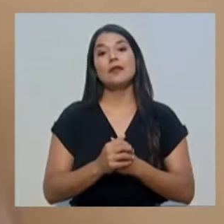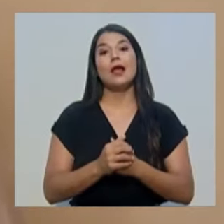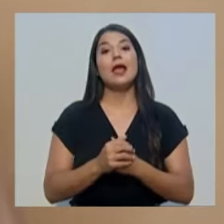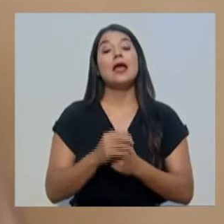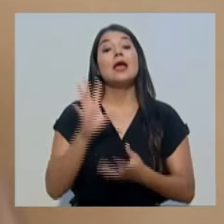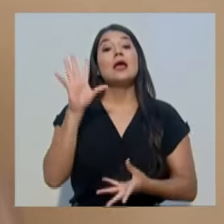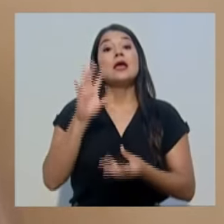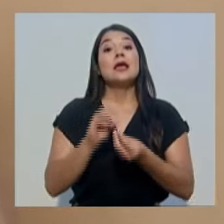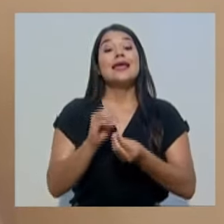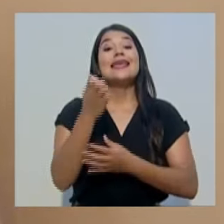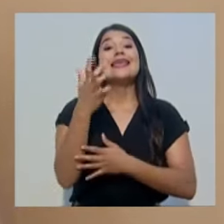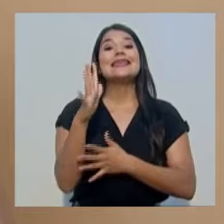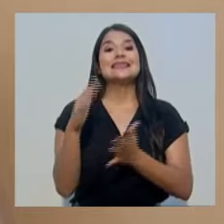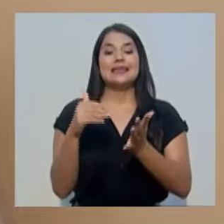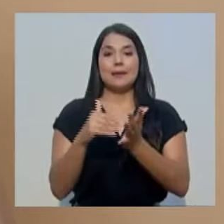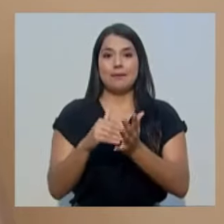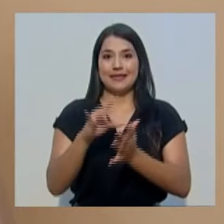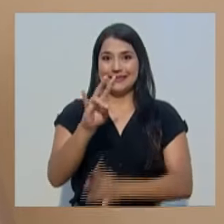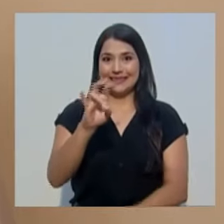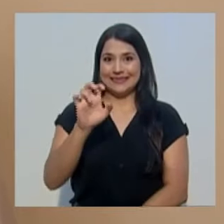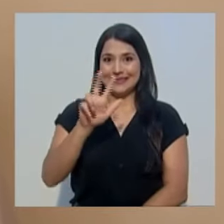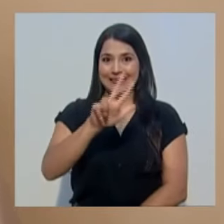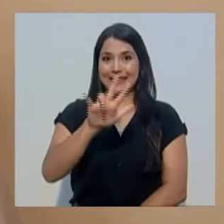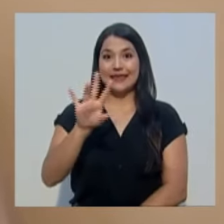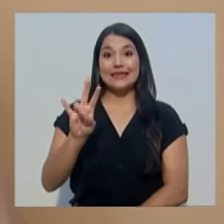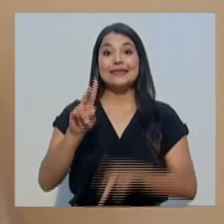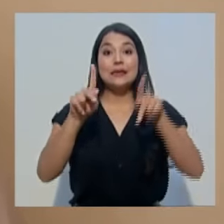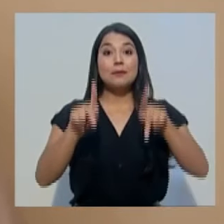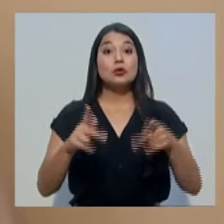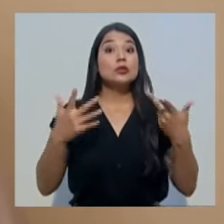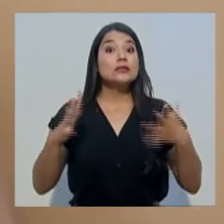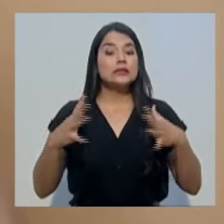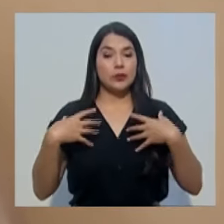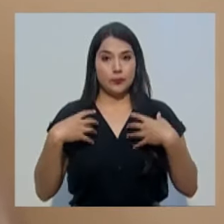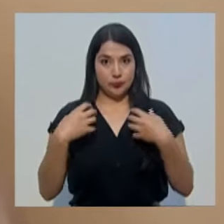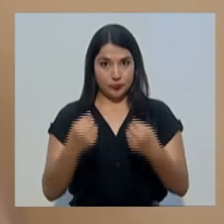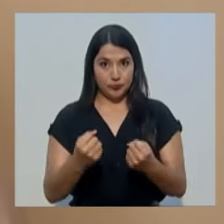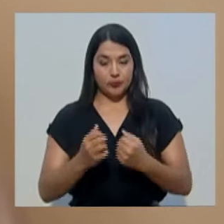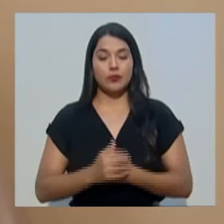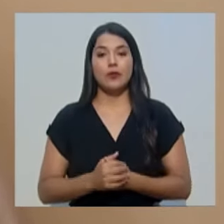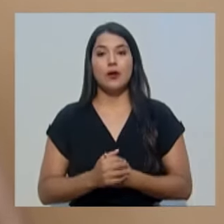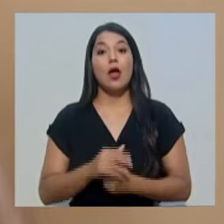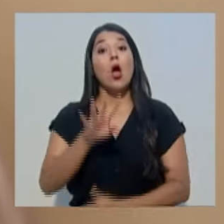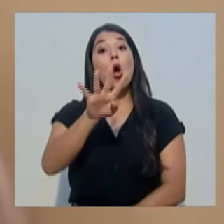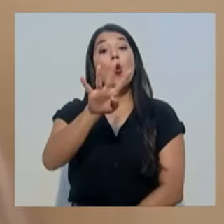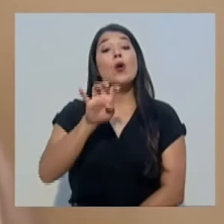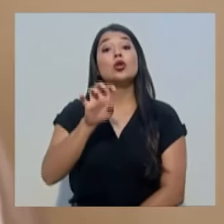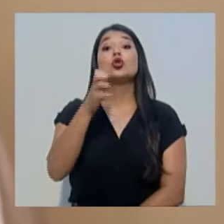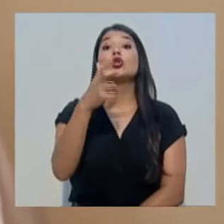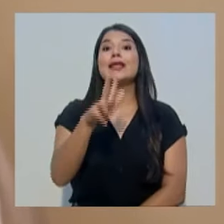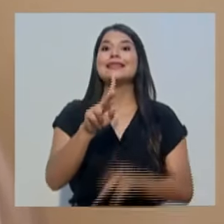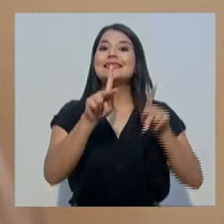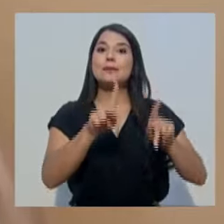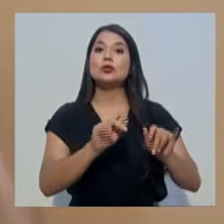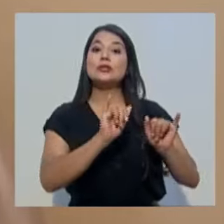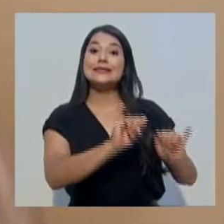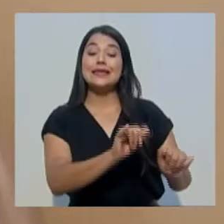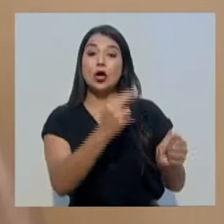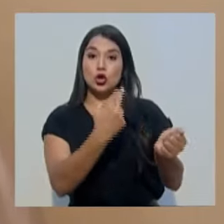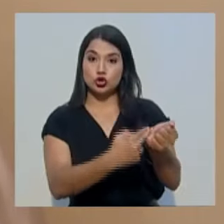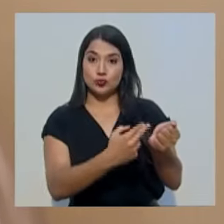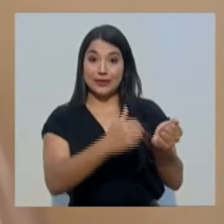,737 personas recuperadas. 413 personas se encuentran